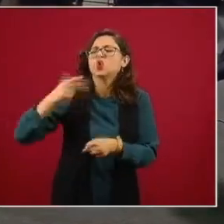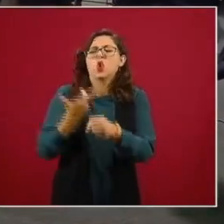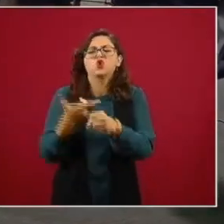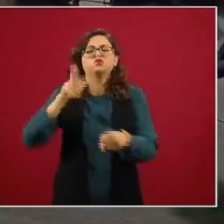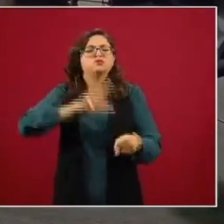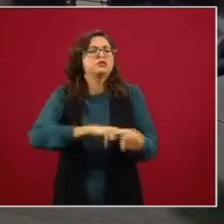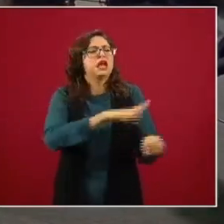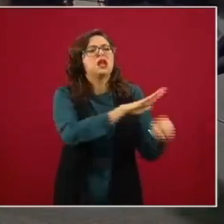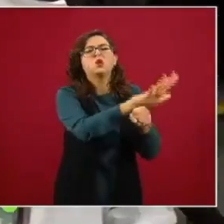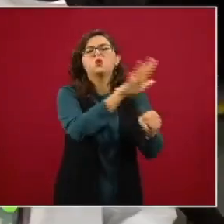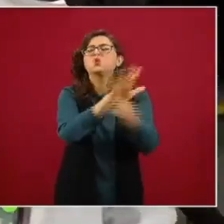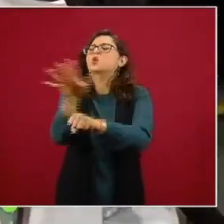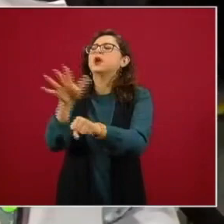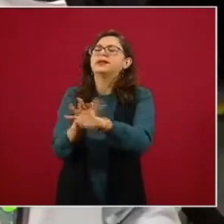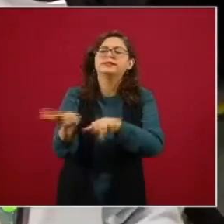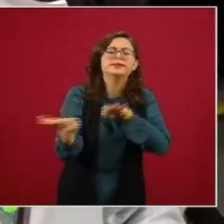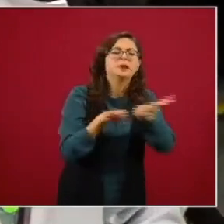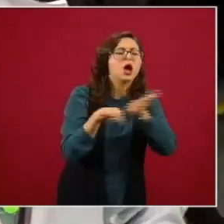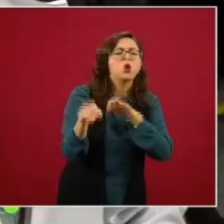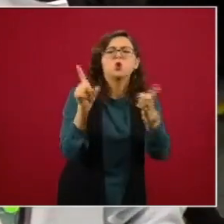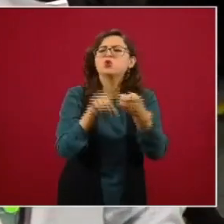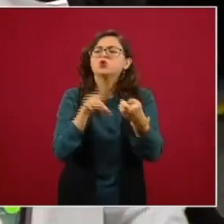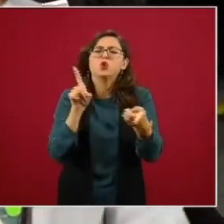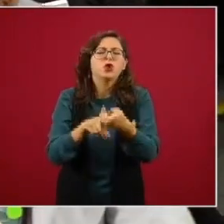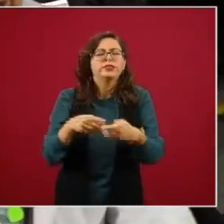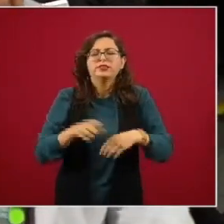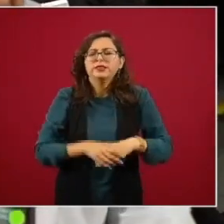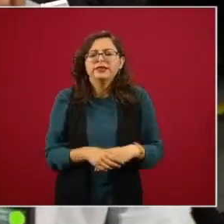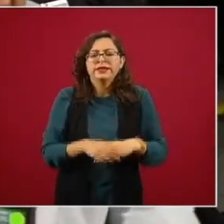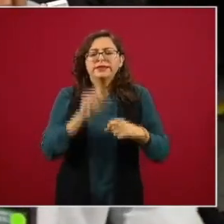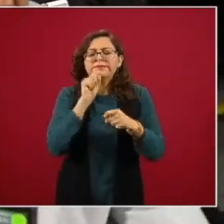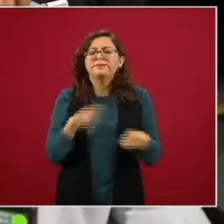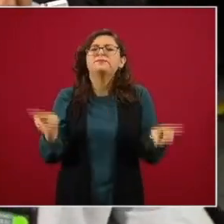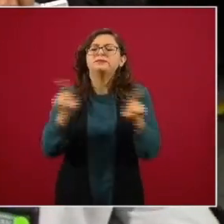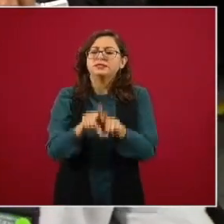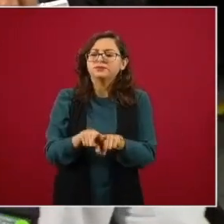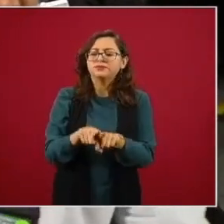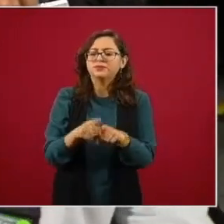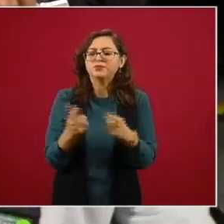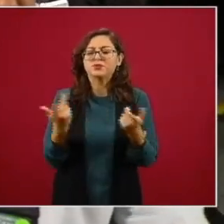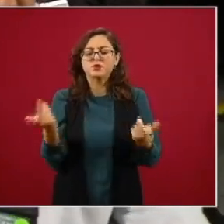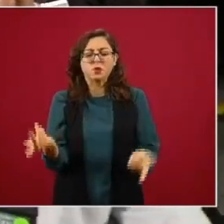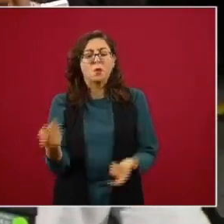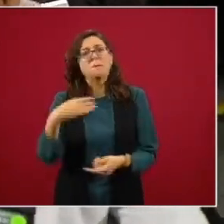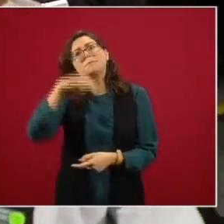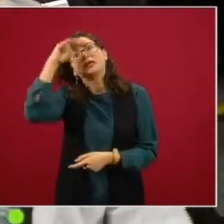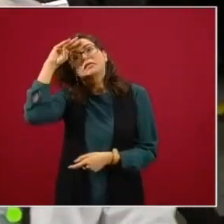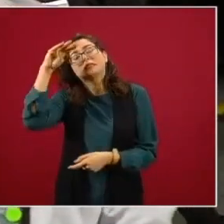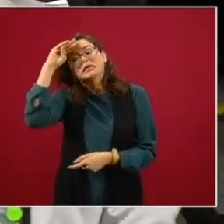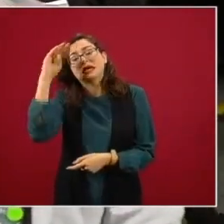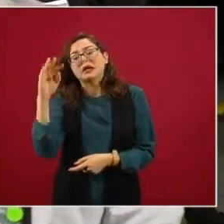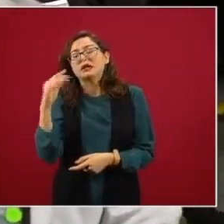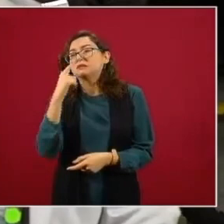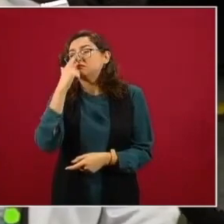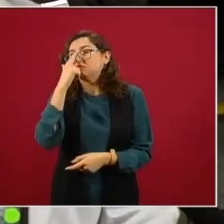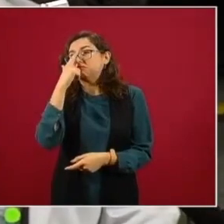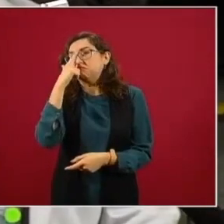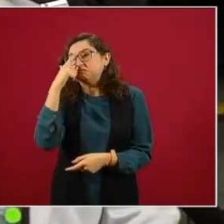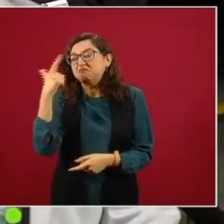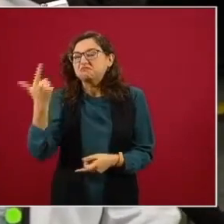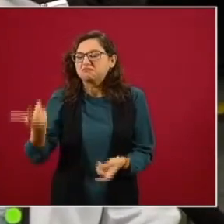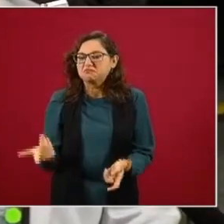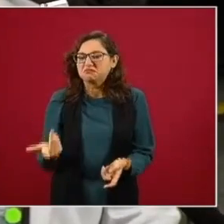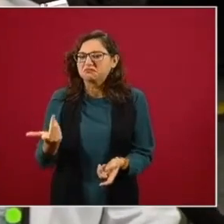las especialidades en donde apoyaron y si en un momento dado se piensa hacer como este tipo o